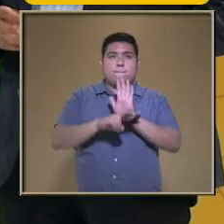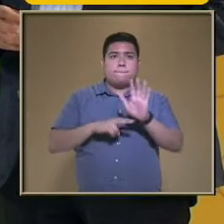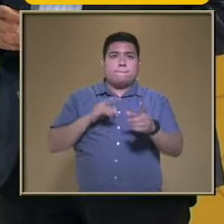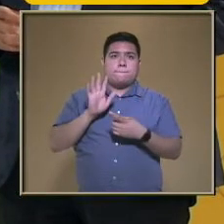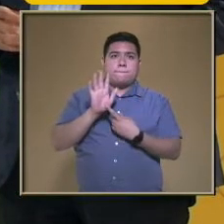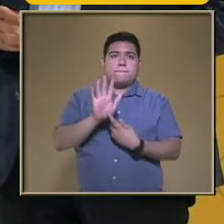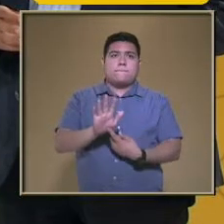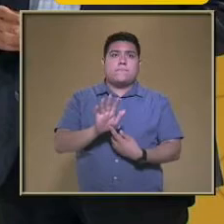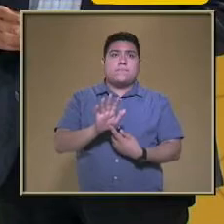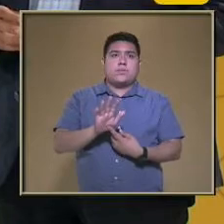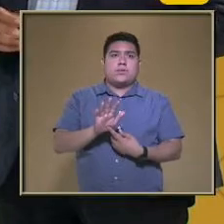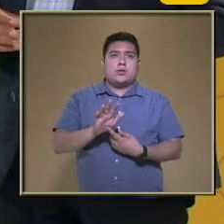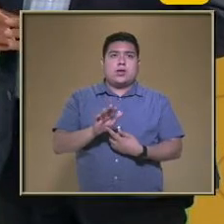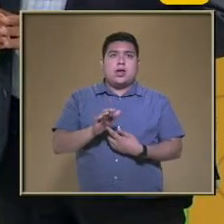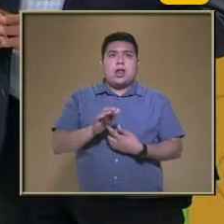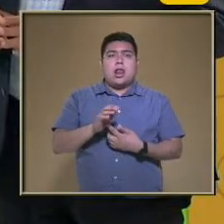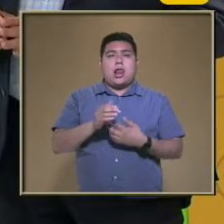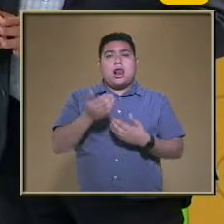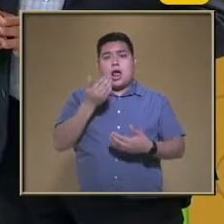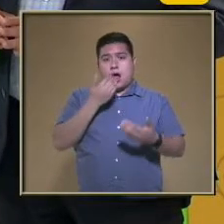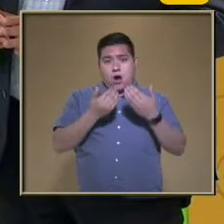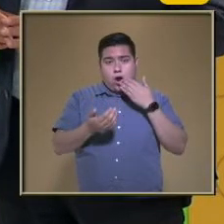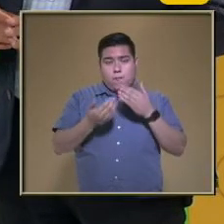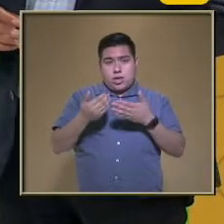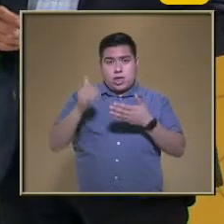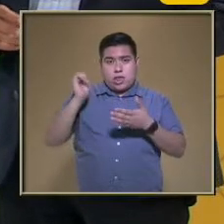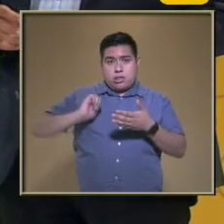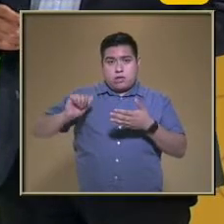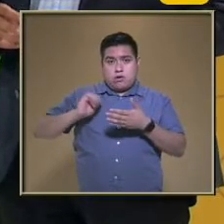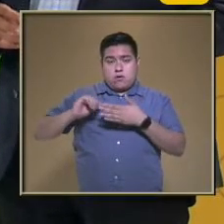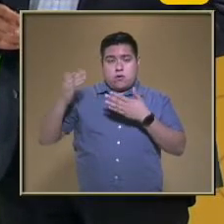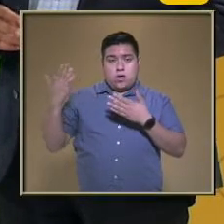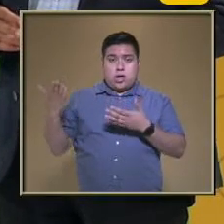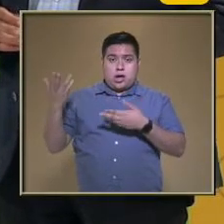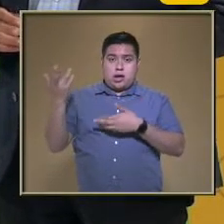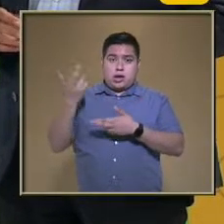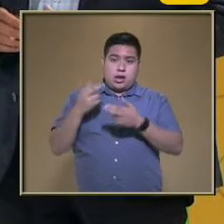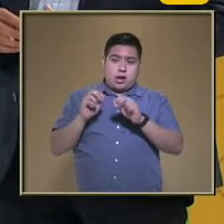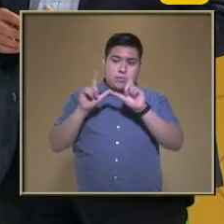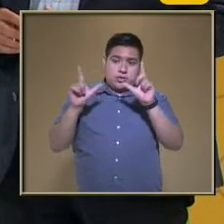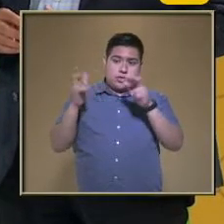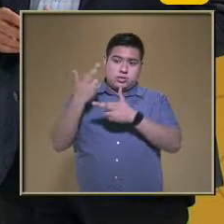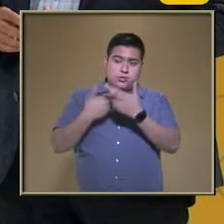nos habla Sobre la dieta Mesoamericana Y regresamos A la presentación